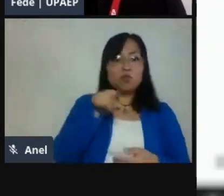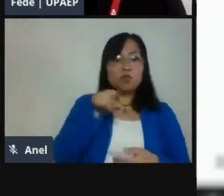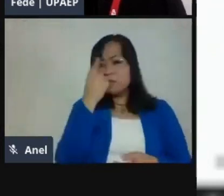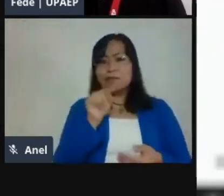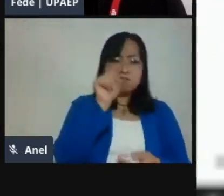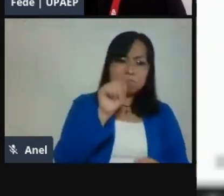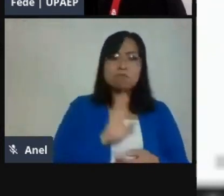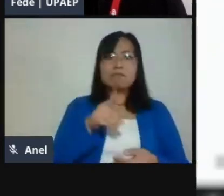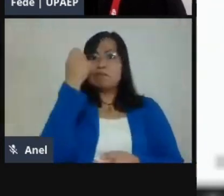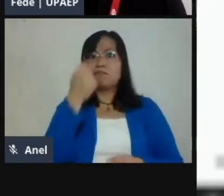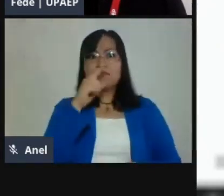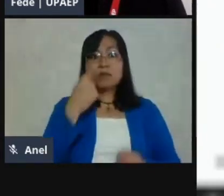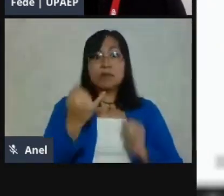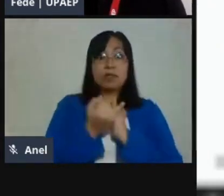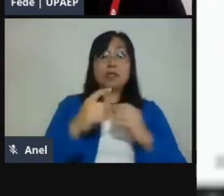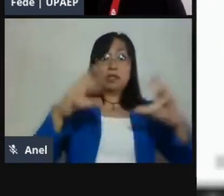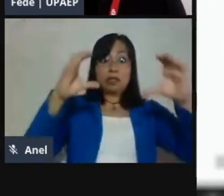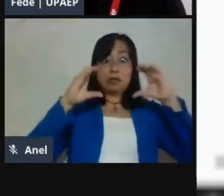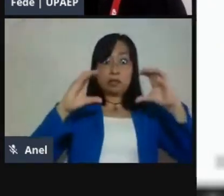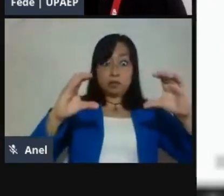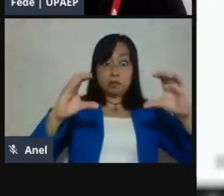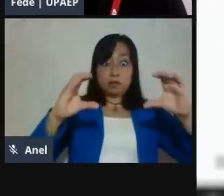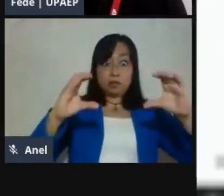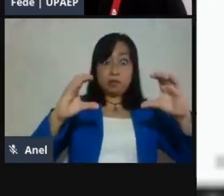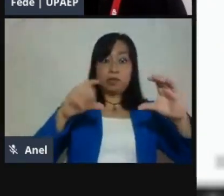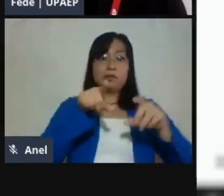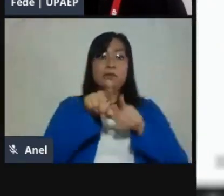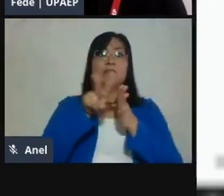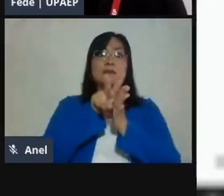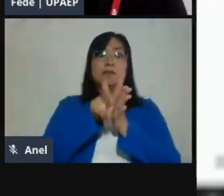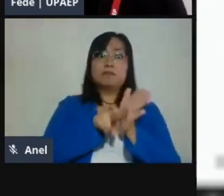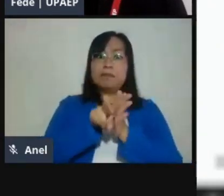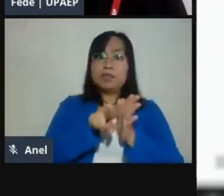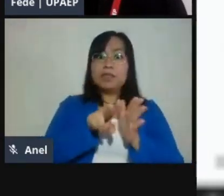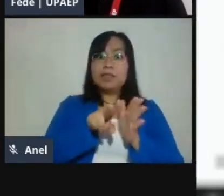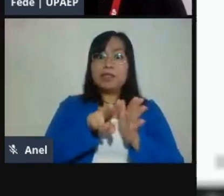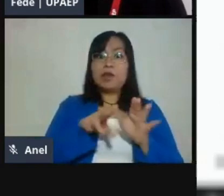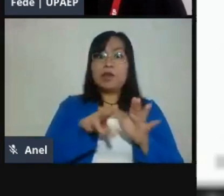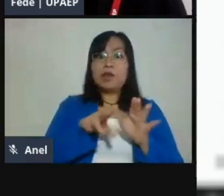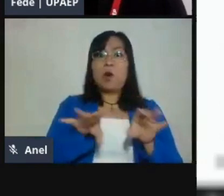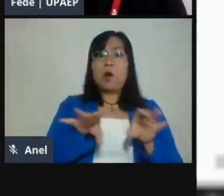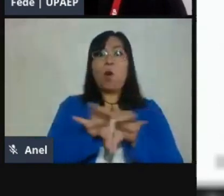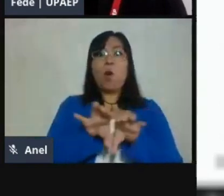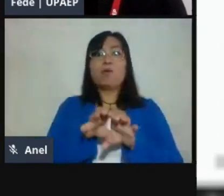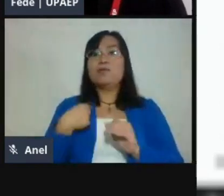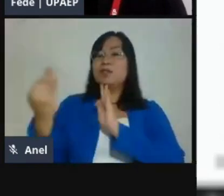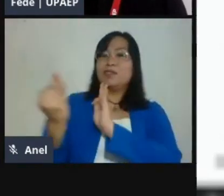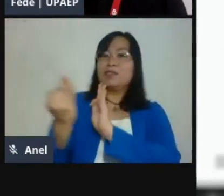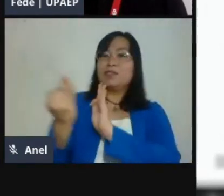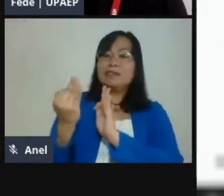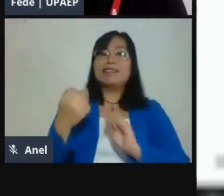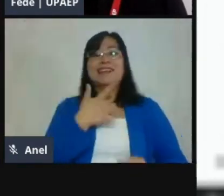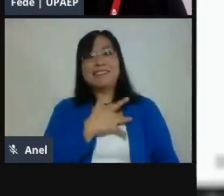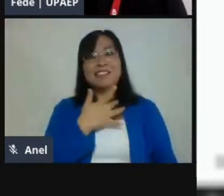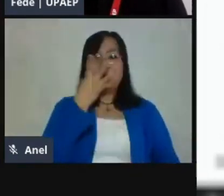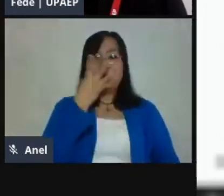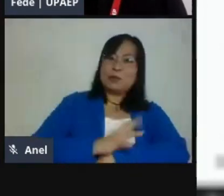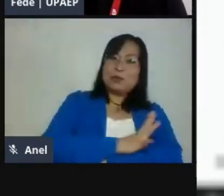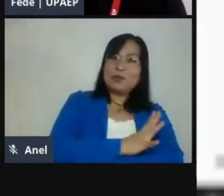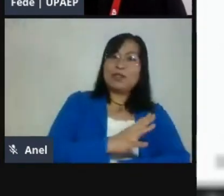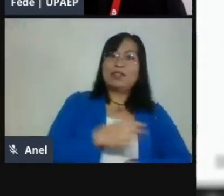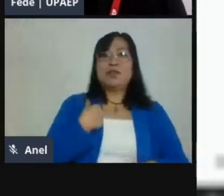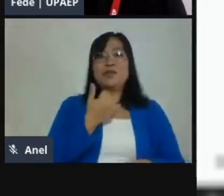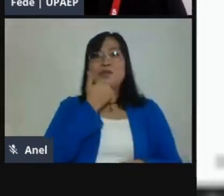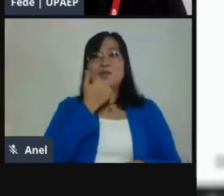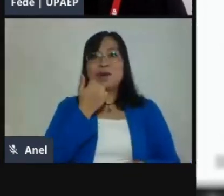Para esta parte de comunicación casa y escuela, pues, yo te recomiendo también que a lo mejor de manera periódica, como tú lo